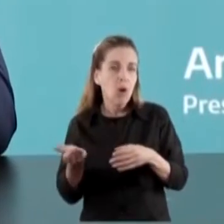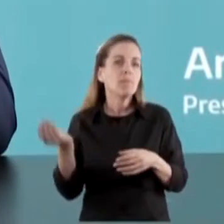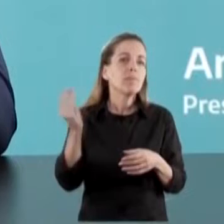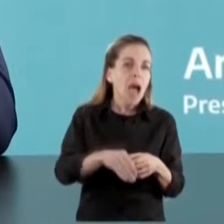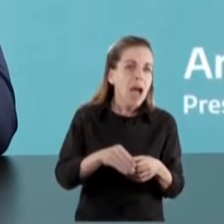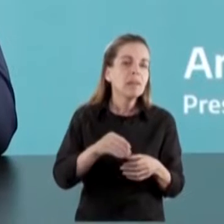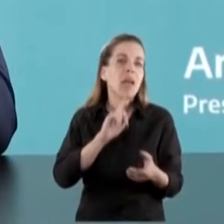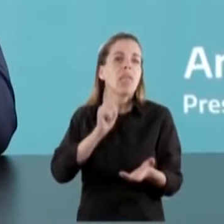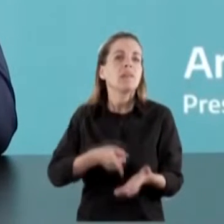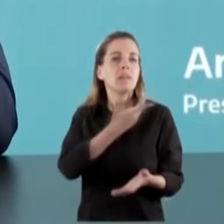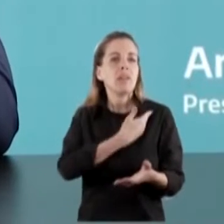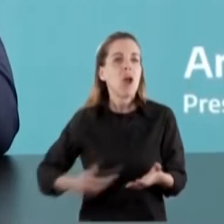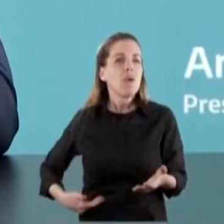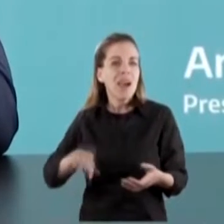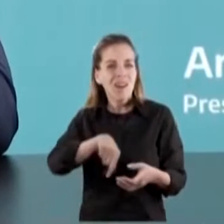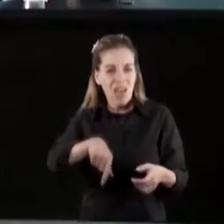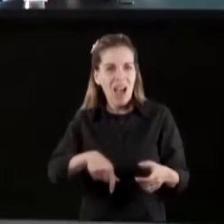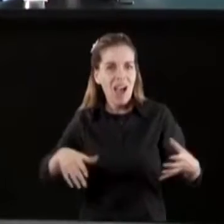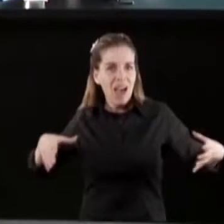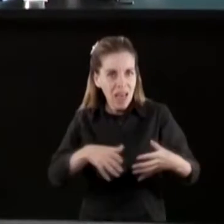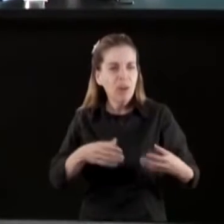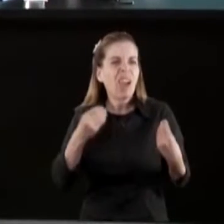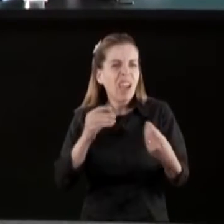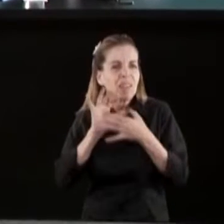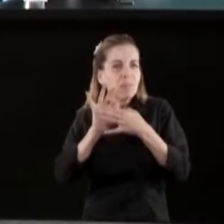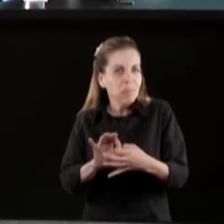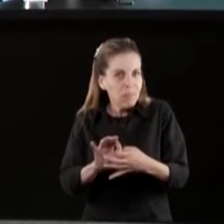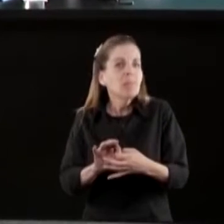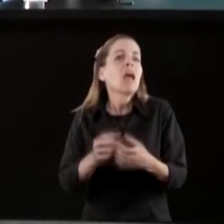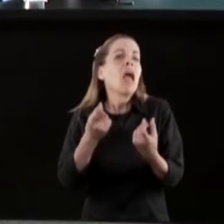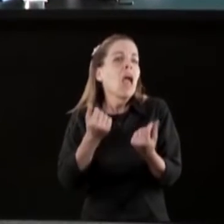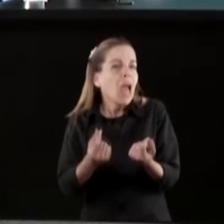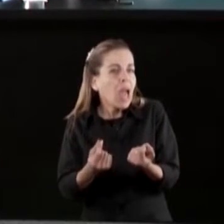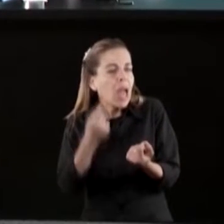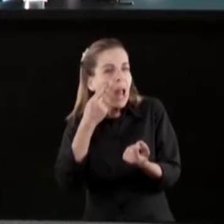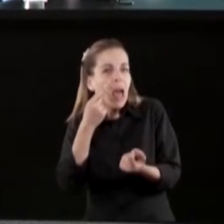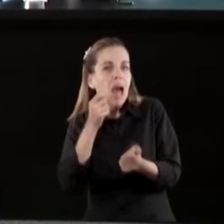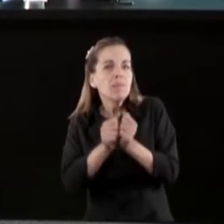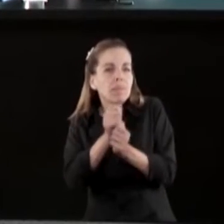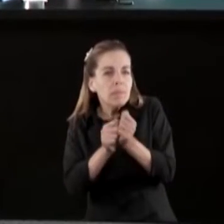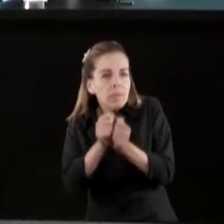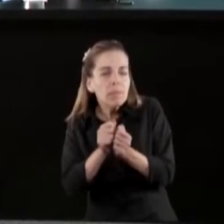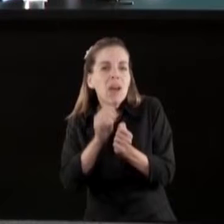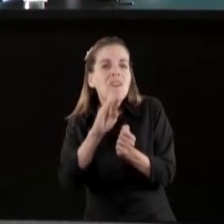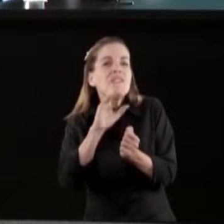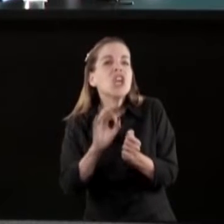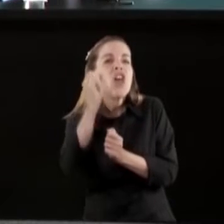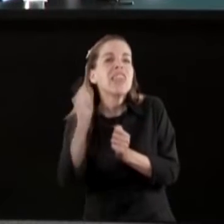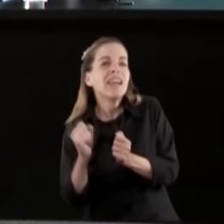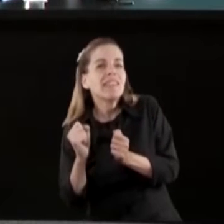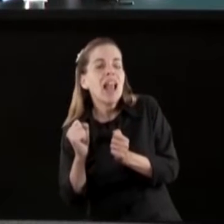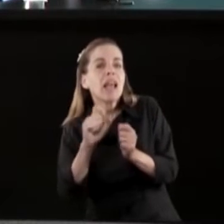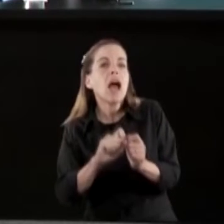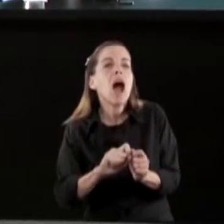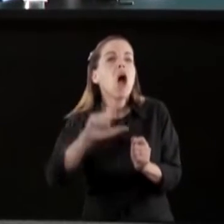gobierno que tiene que ver con aumentar el corte del biodiesel, es llevarlo del 5,